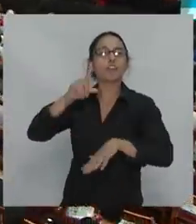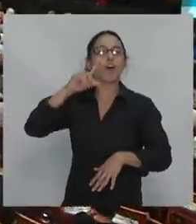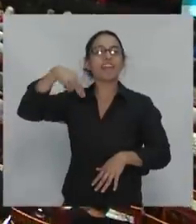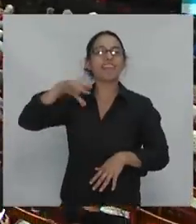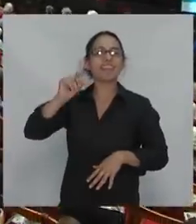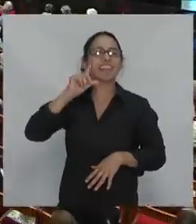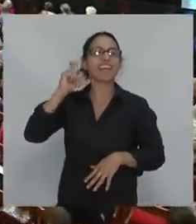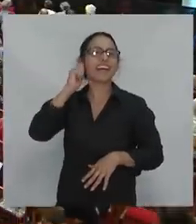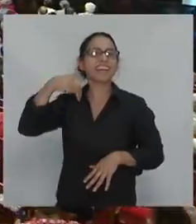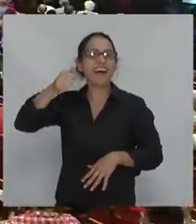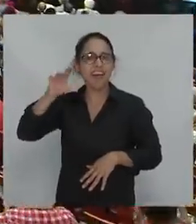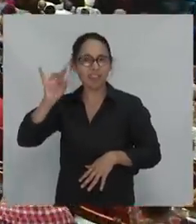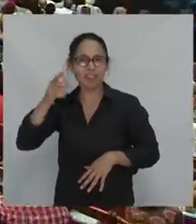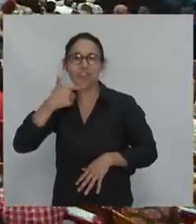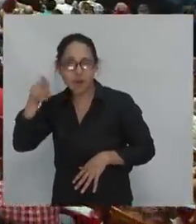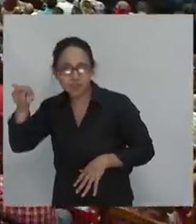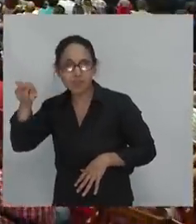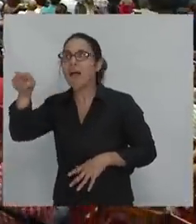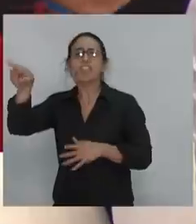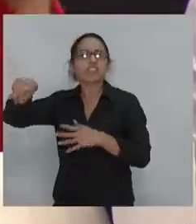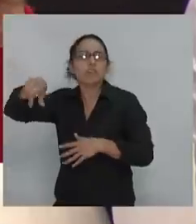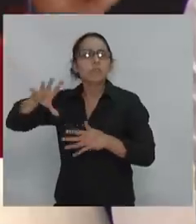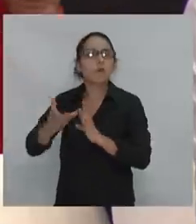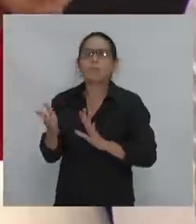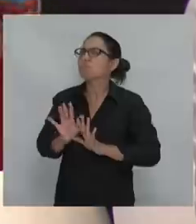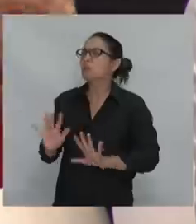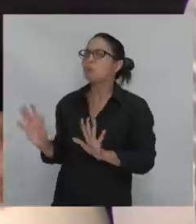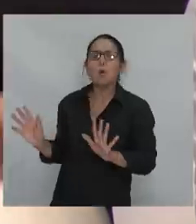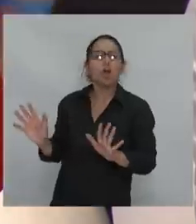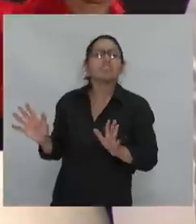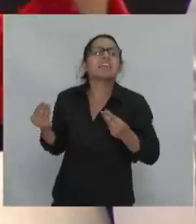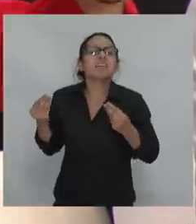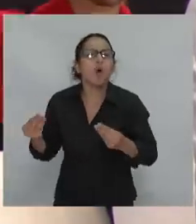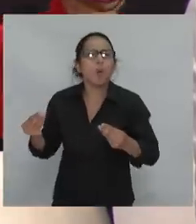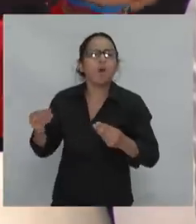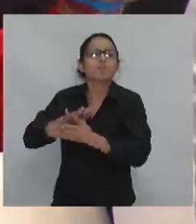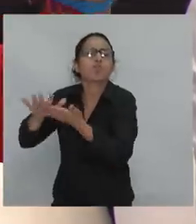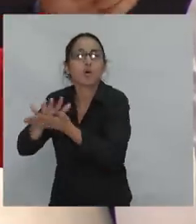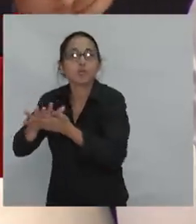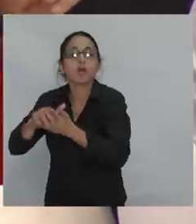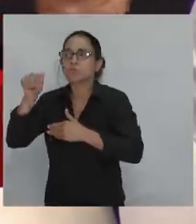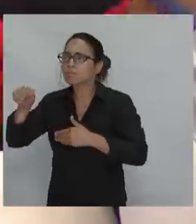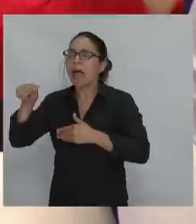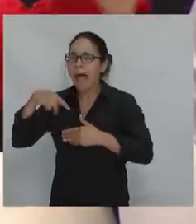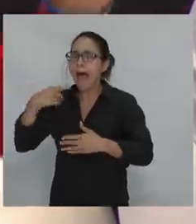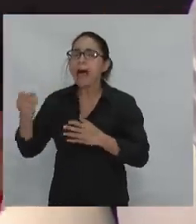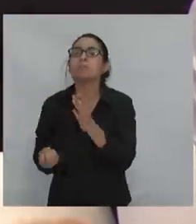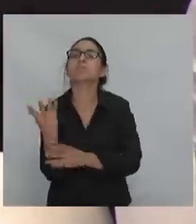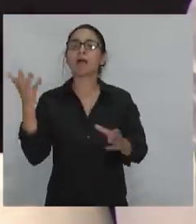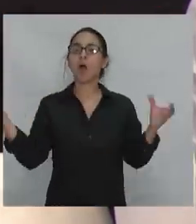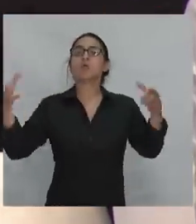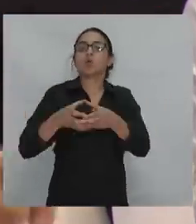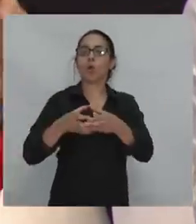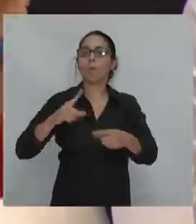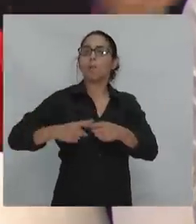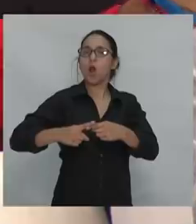les importaba. Y fue cuando entonces decidimos, vamos a hacer un partido político. Y ahora es cuando les hacemos daño porque les hemos echado